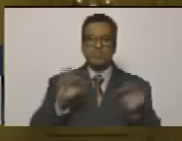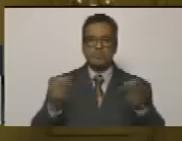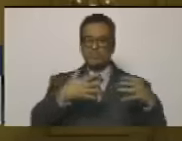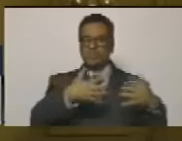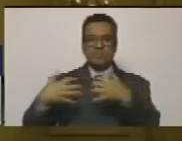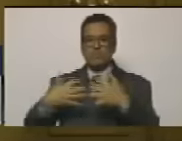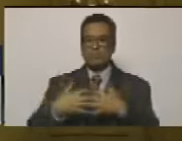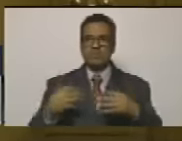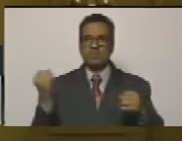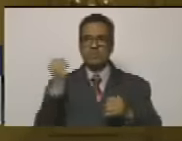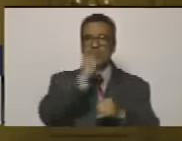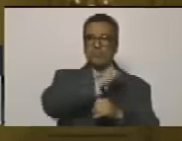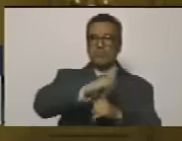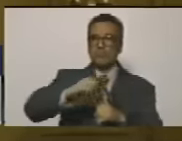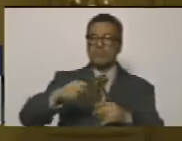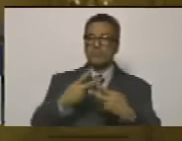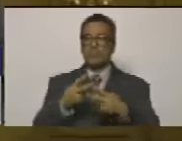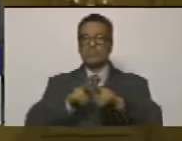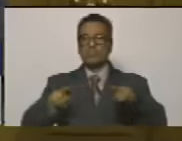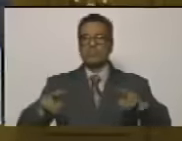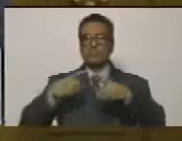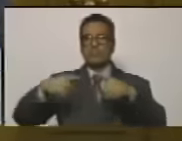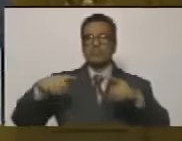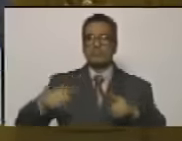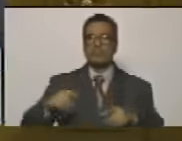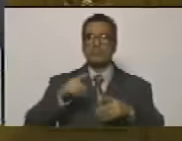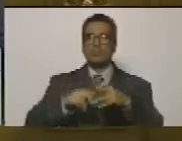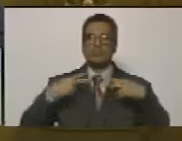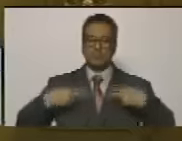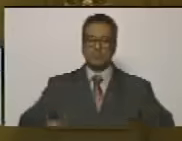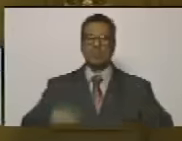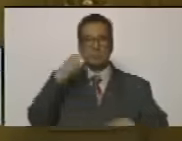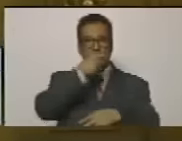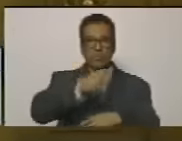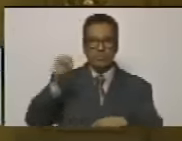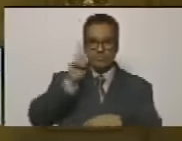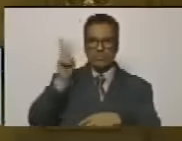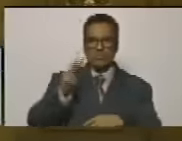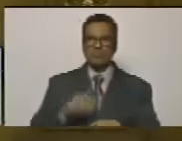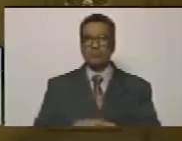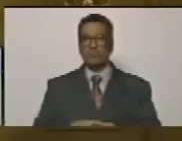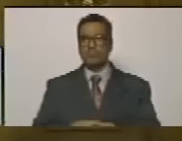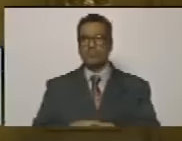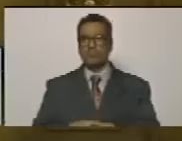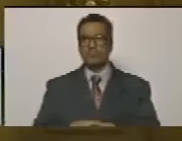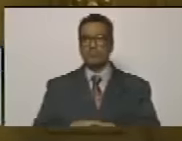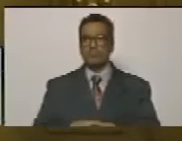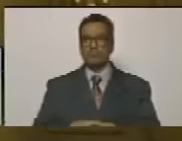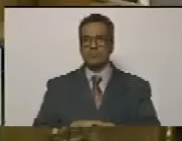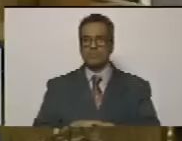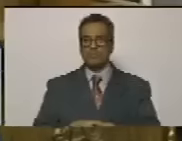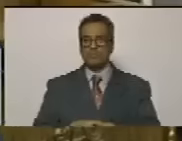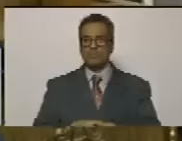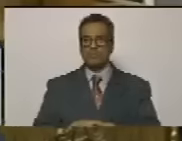guerra, ni magnicidio, paz, democracia y vida y para el pueblo venezolano. Gracias.